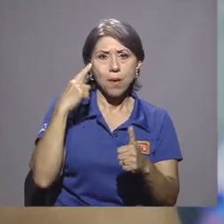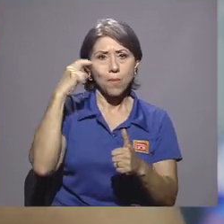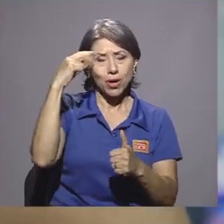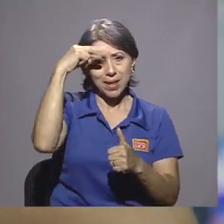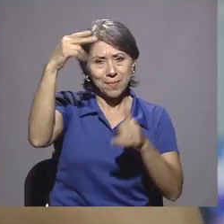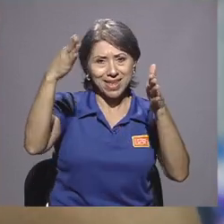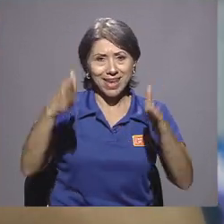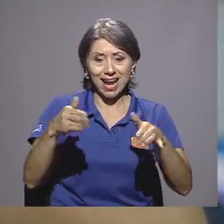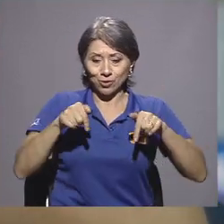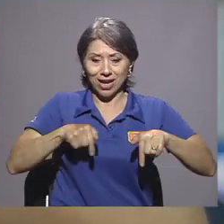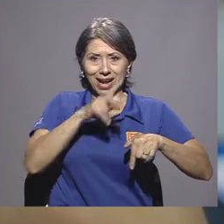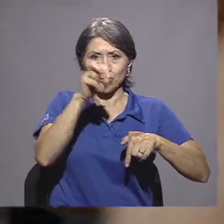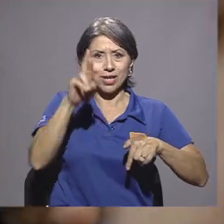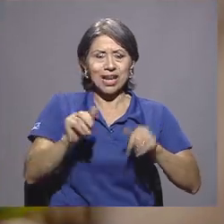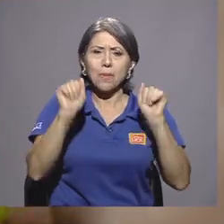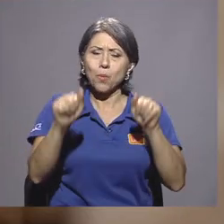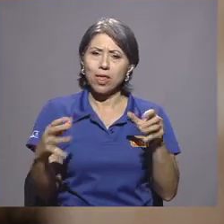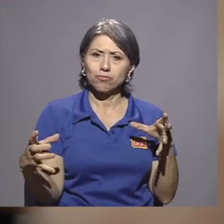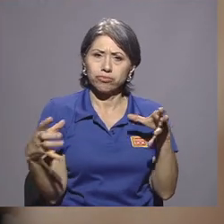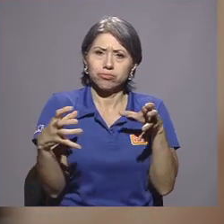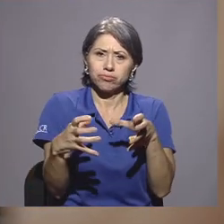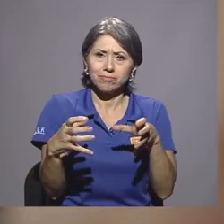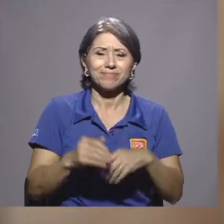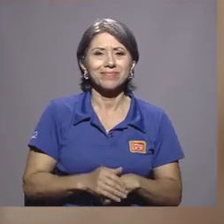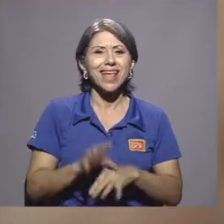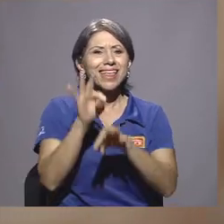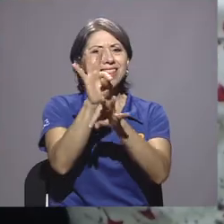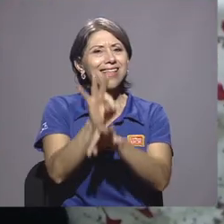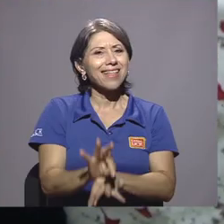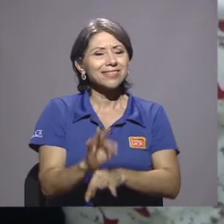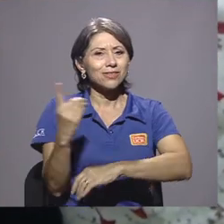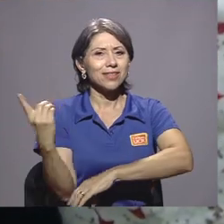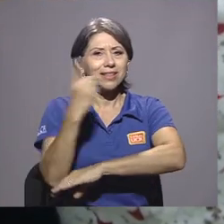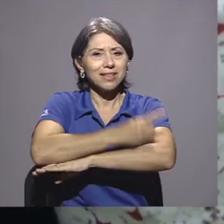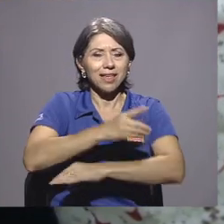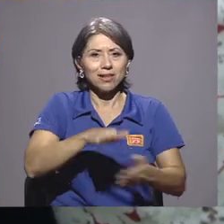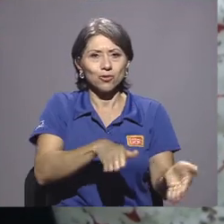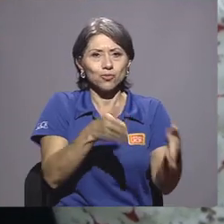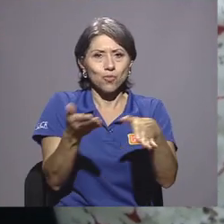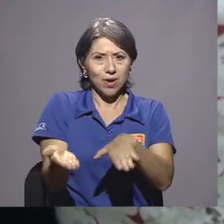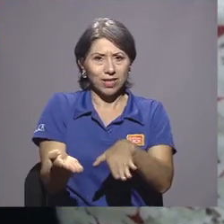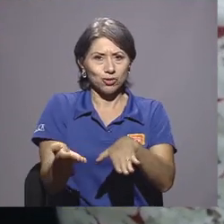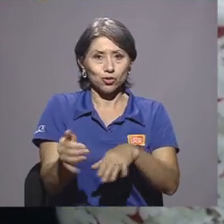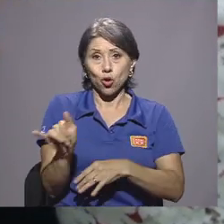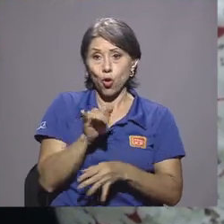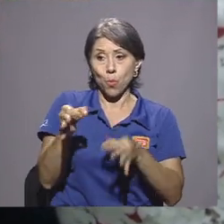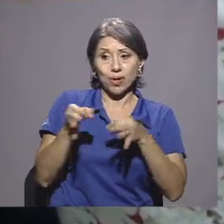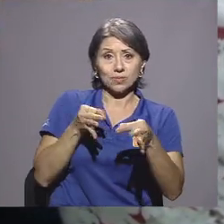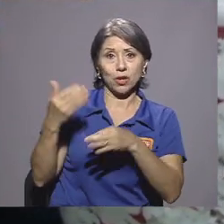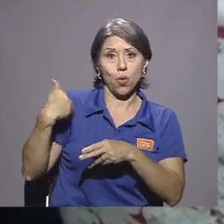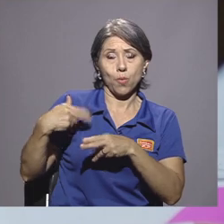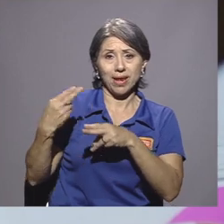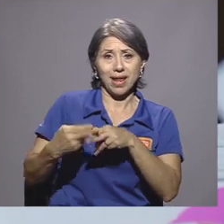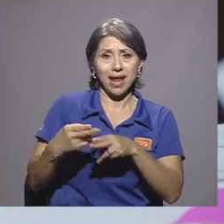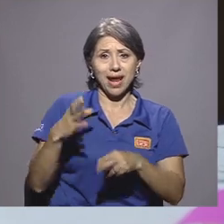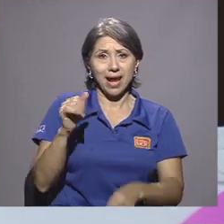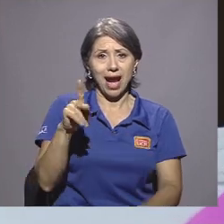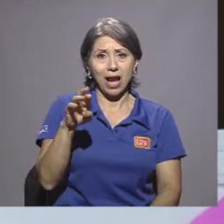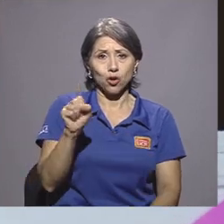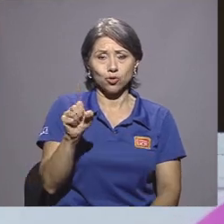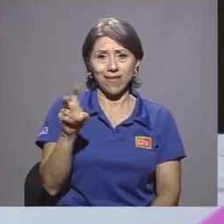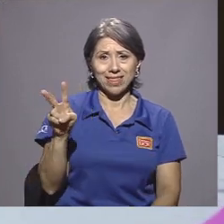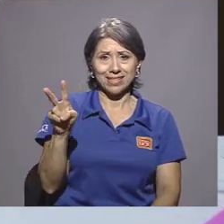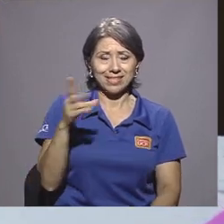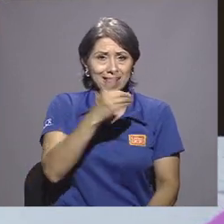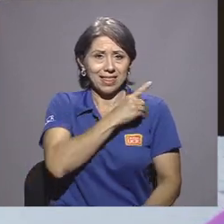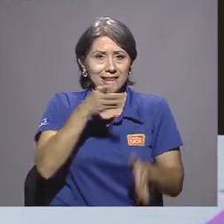acá en Costa Rica se puedan unir. La tradición del Día de los Muertos, según explicó Carlos Valdés, director del